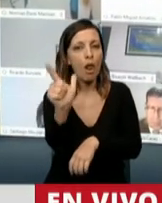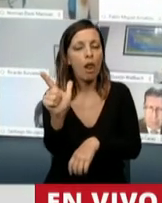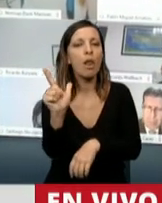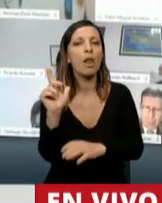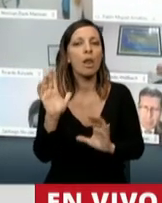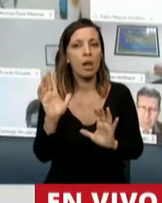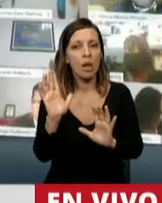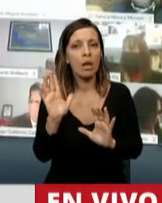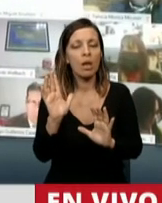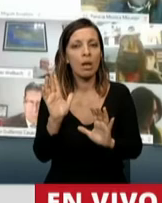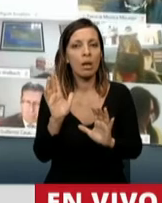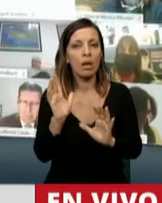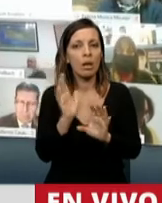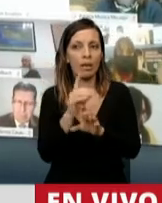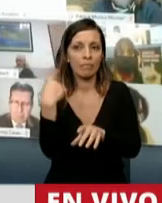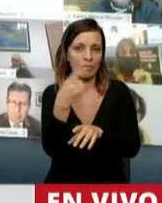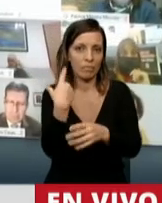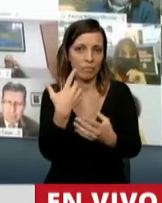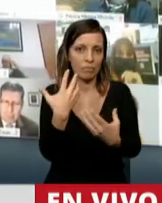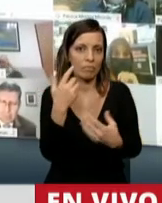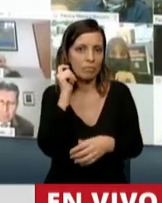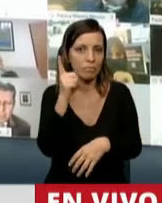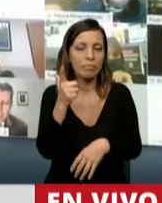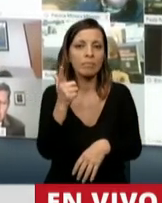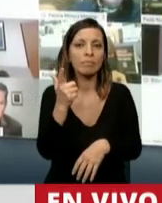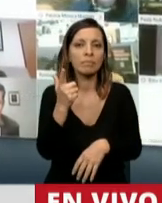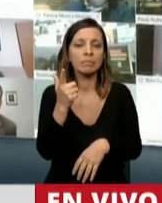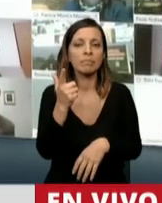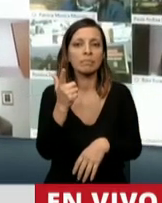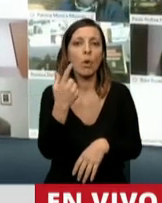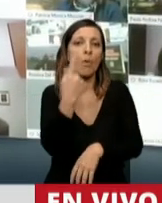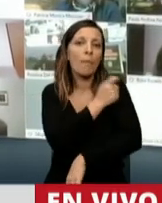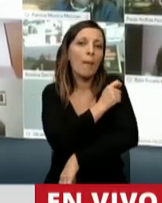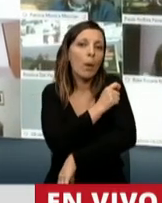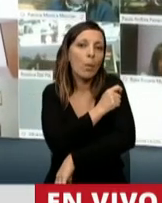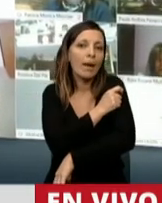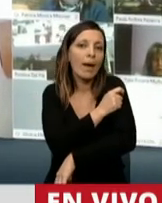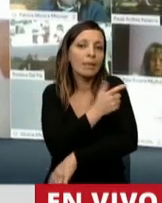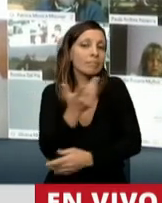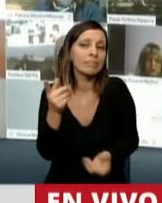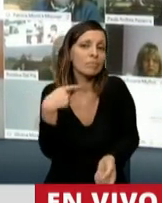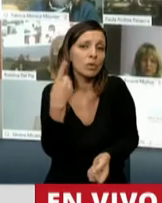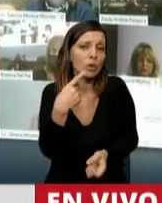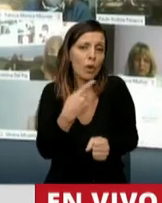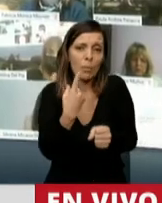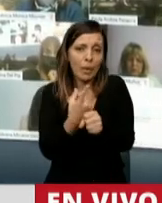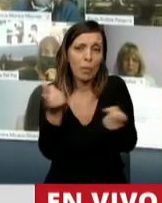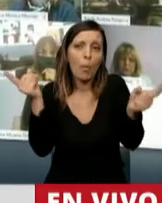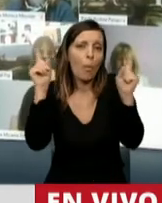hacer y poner al alcance de todos una vacuna, no vamos a volver a